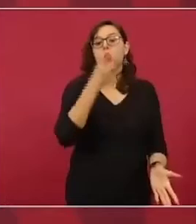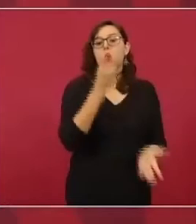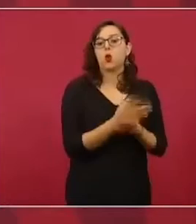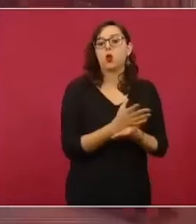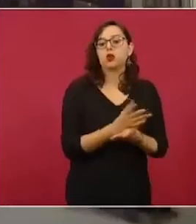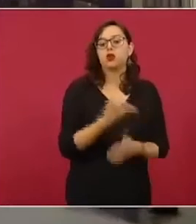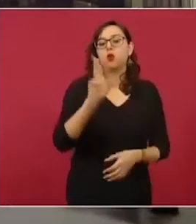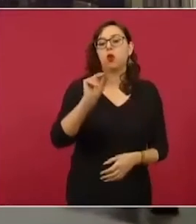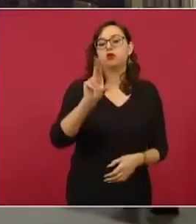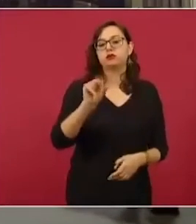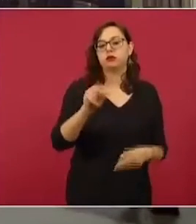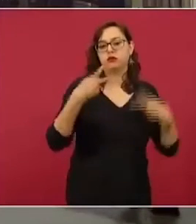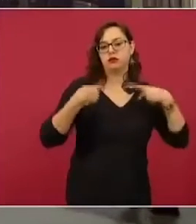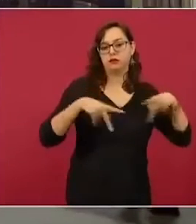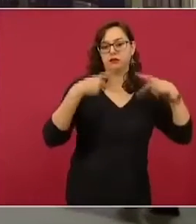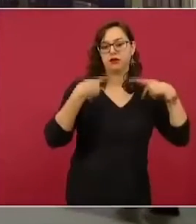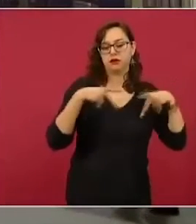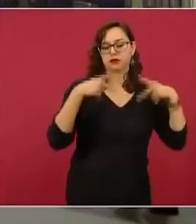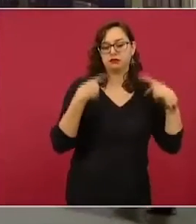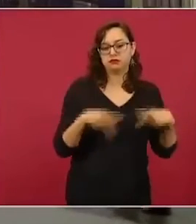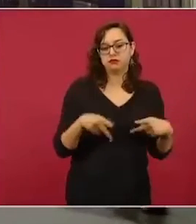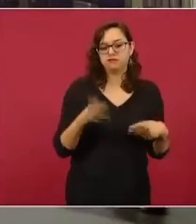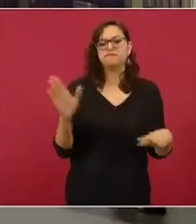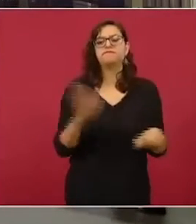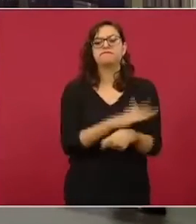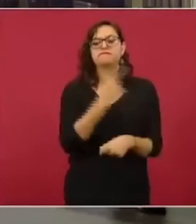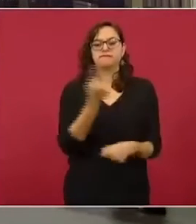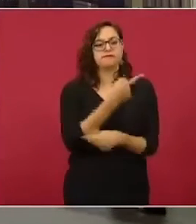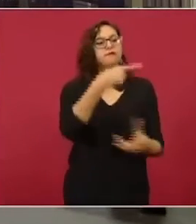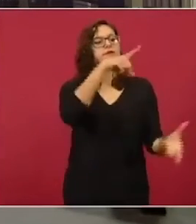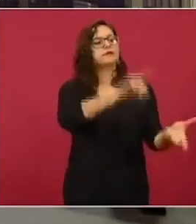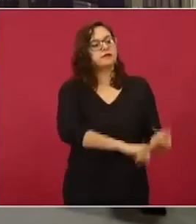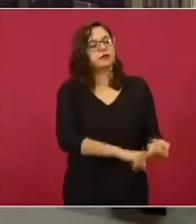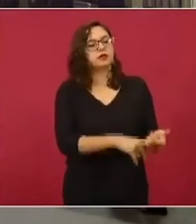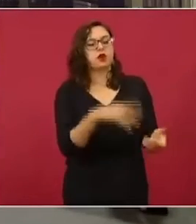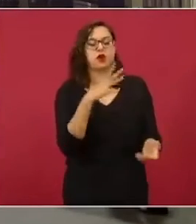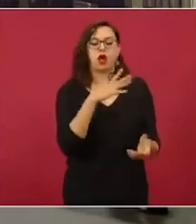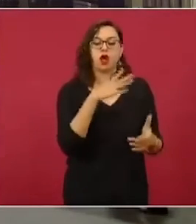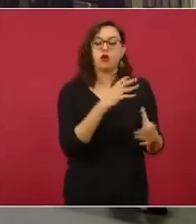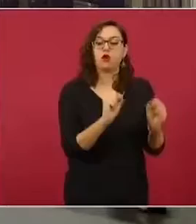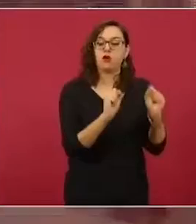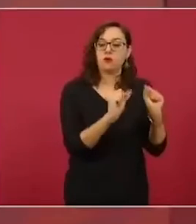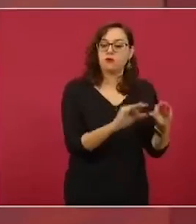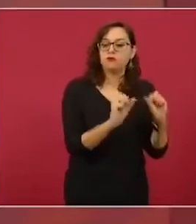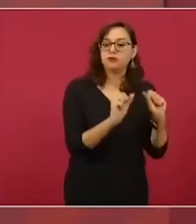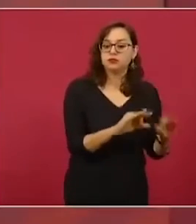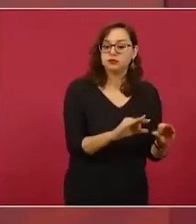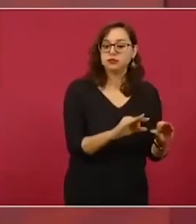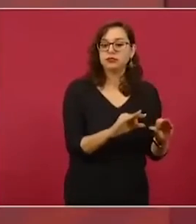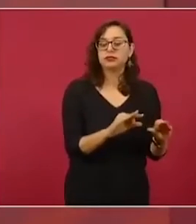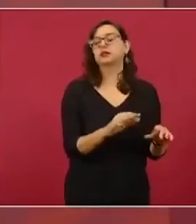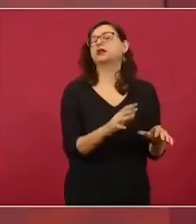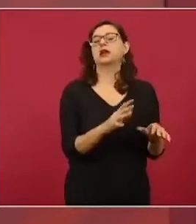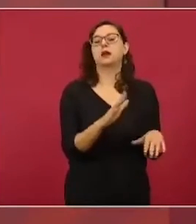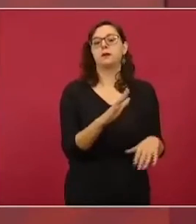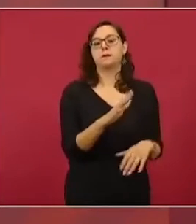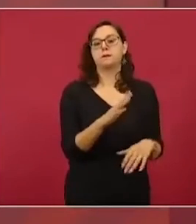oficina, tiene más amplitud